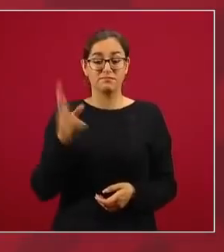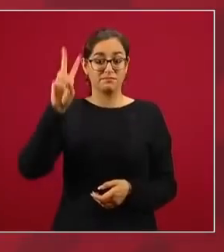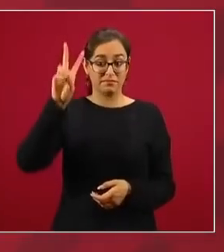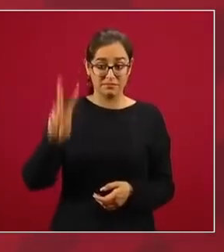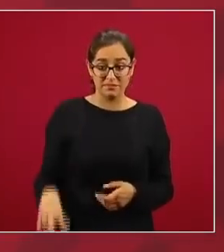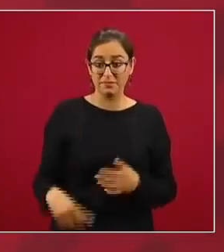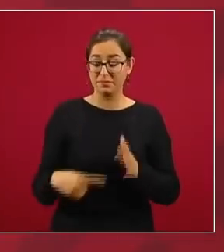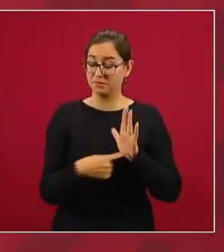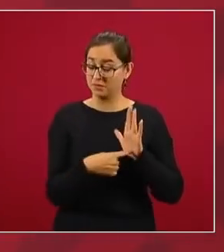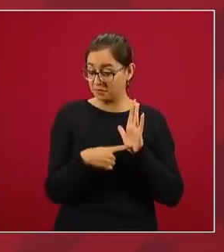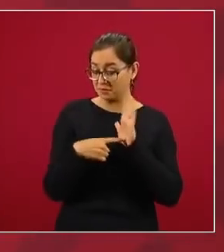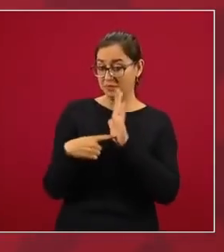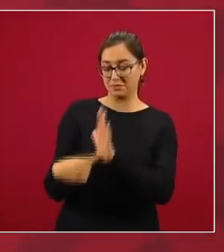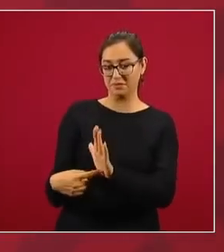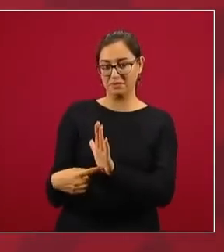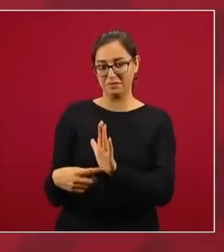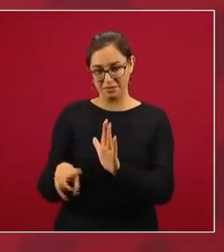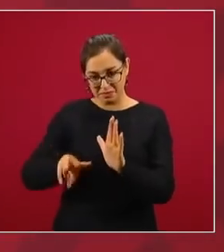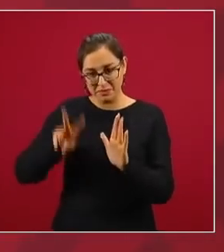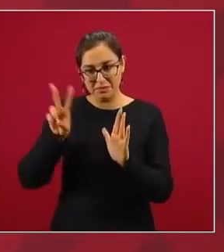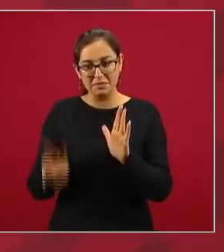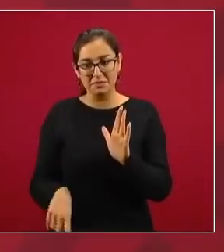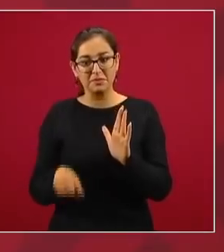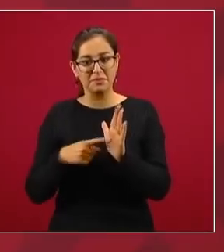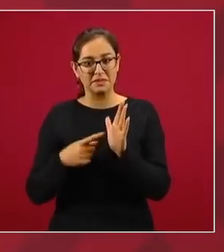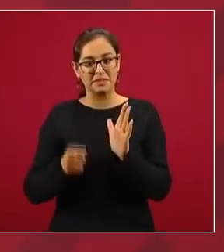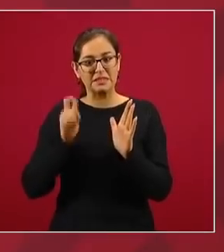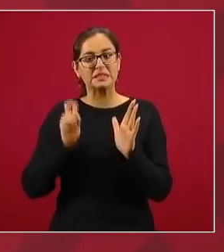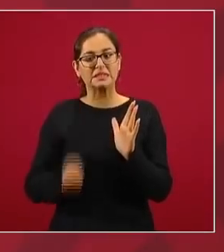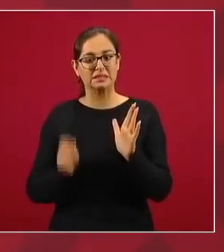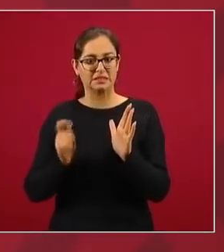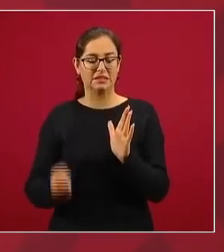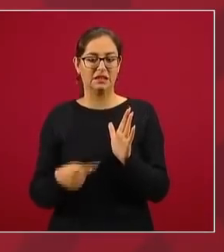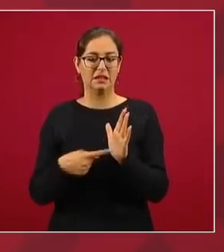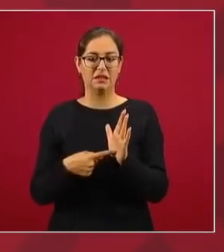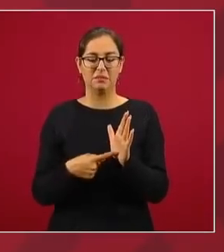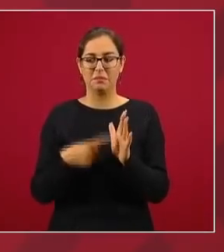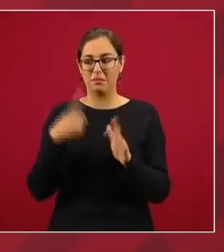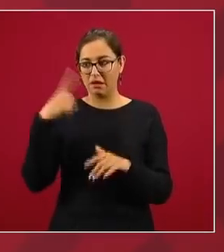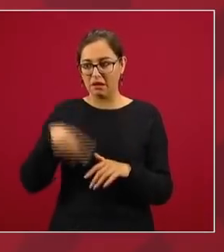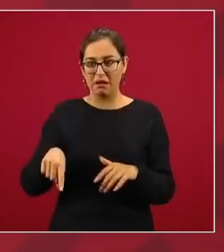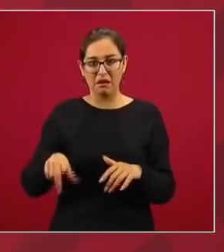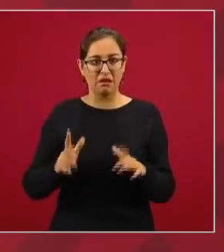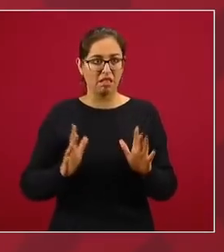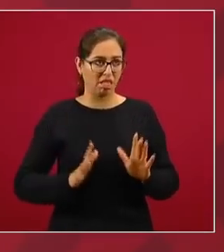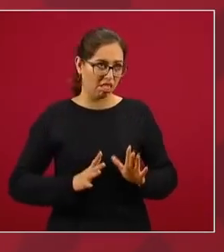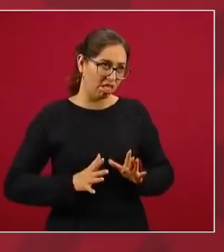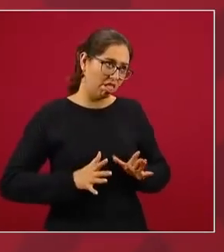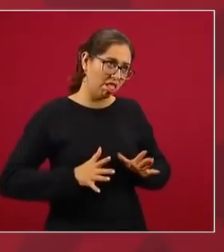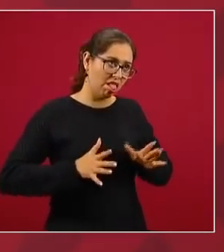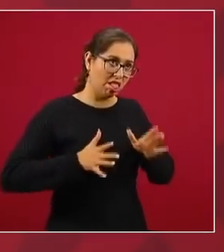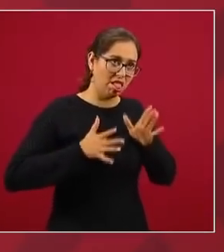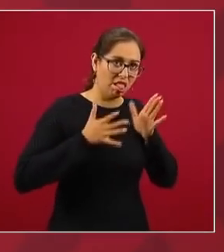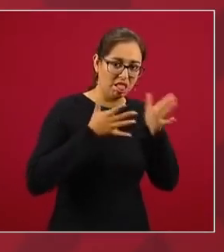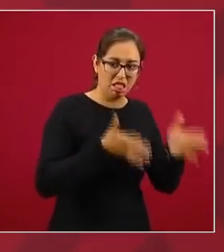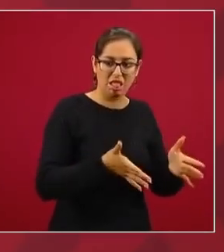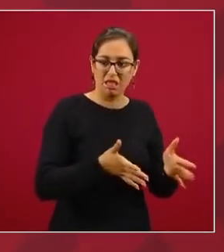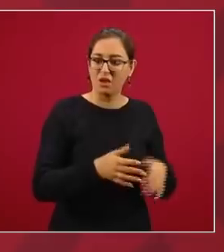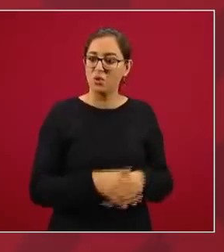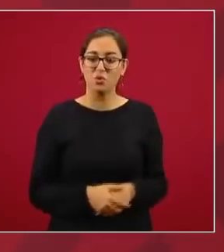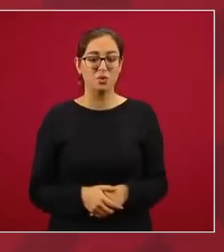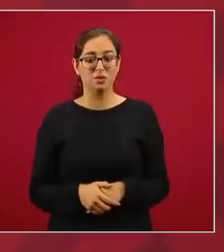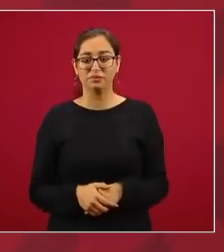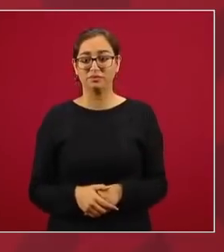sepa de lo que se trata para que no se deje manipular, porque esos líderes nylon,